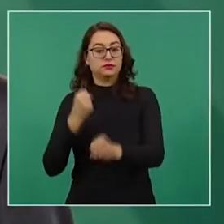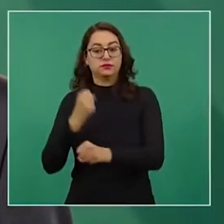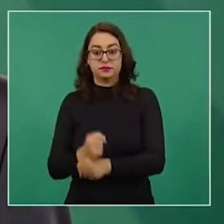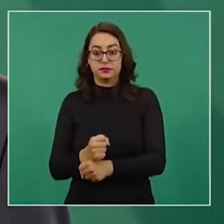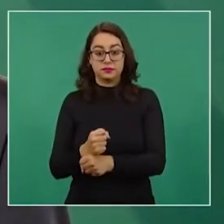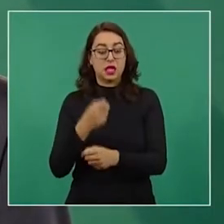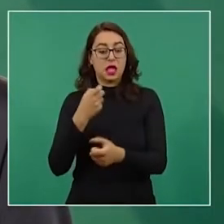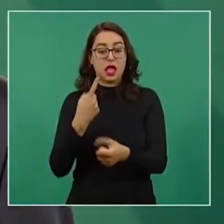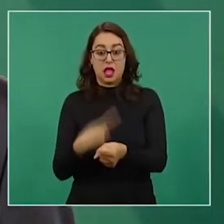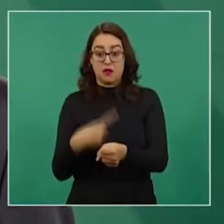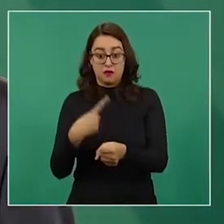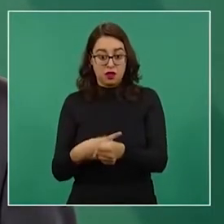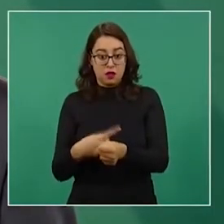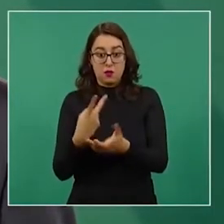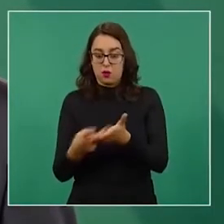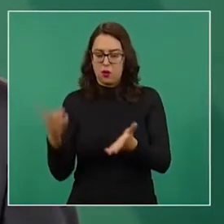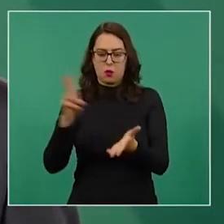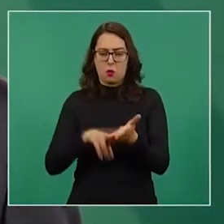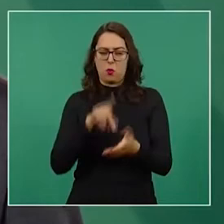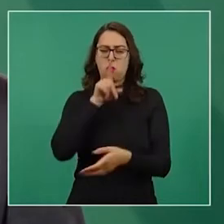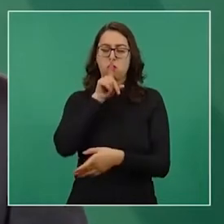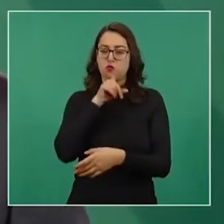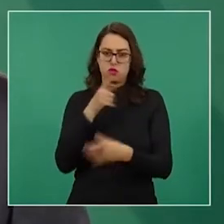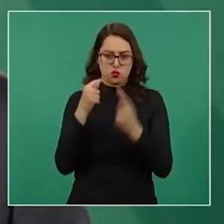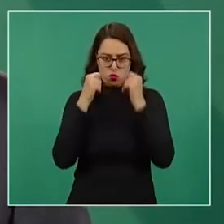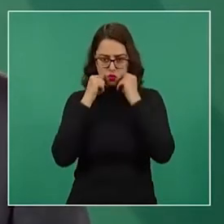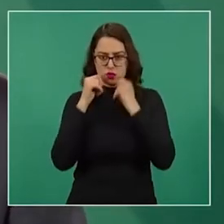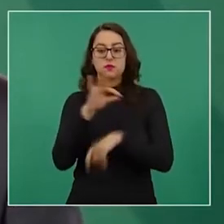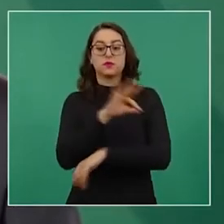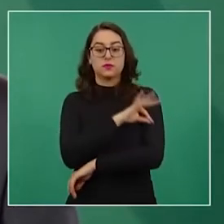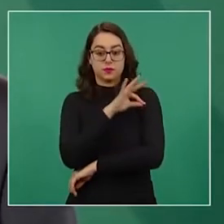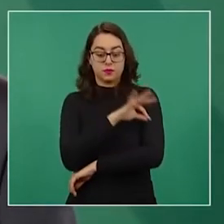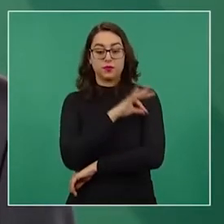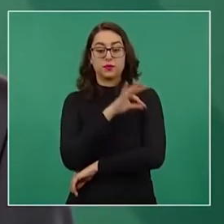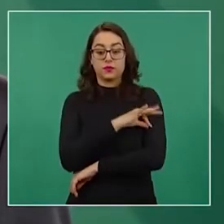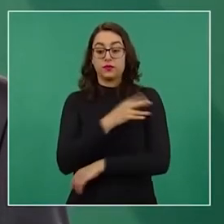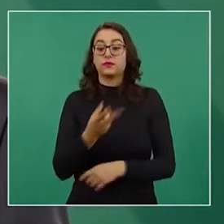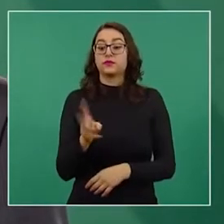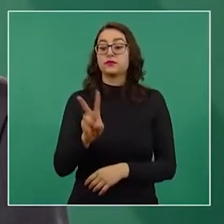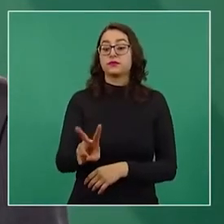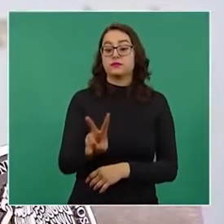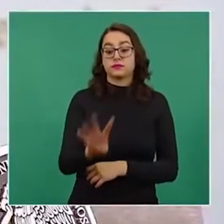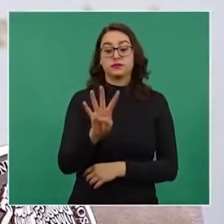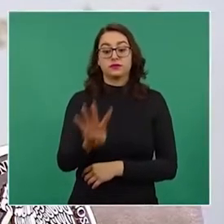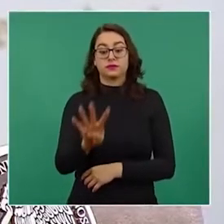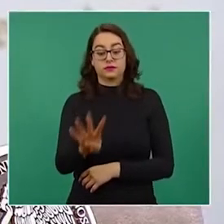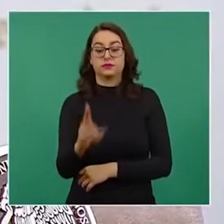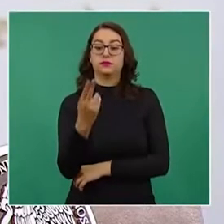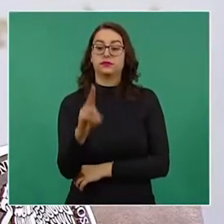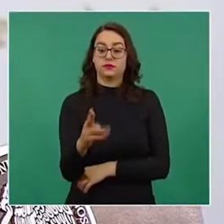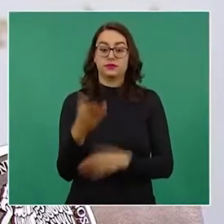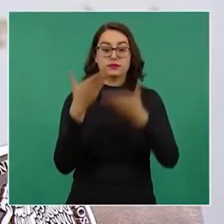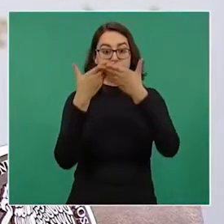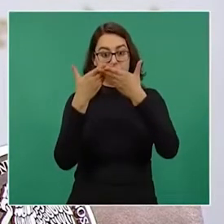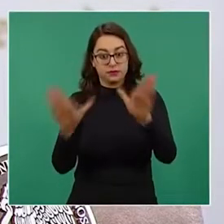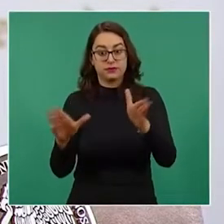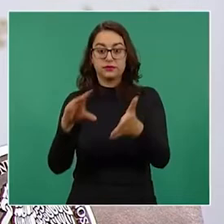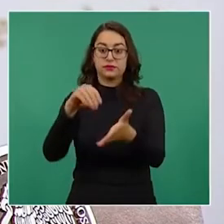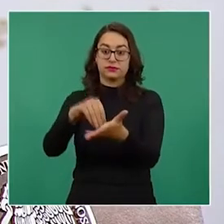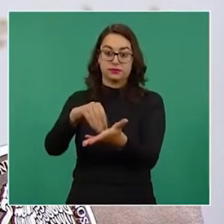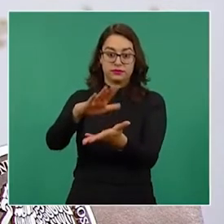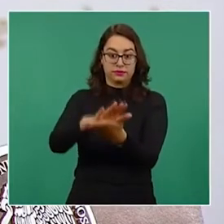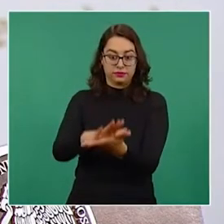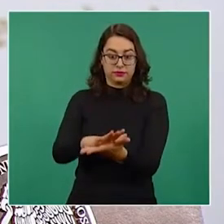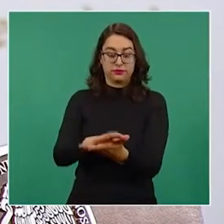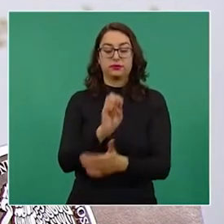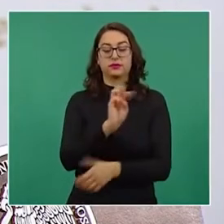tengan comorbilidades, adicional a lo que ya está abierto. A partir de este viernes 19 de noviembre abrimos el preregistro en